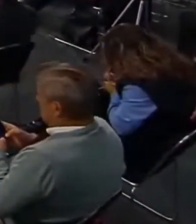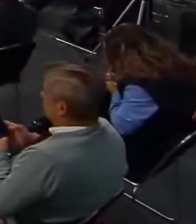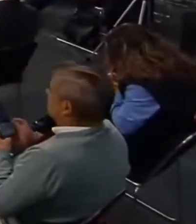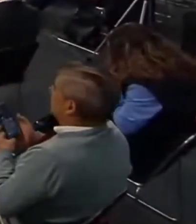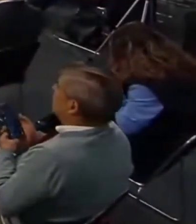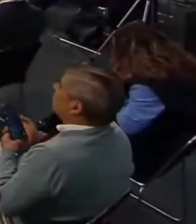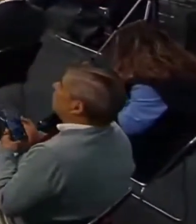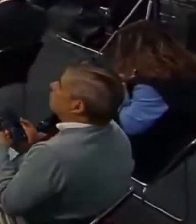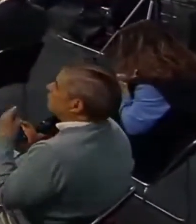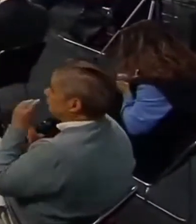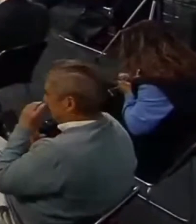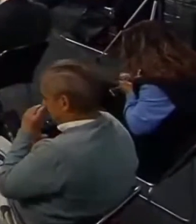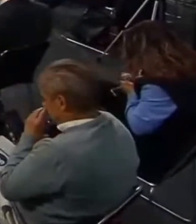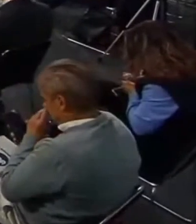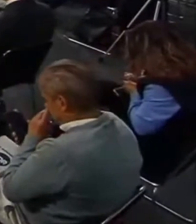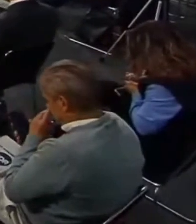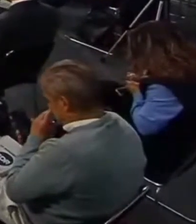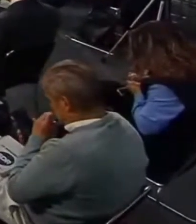llega Salinas